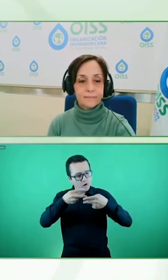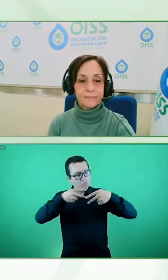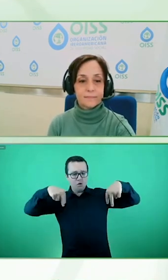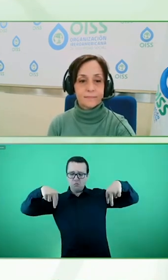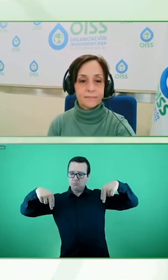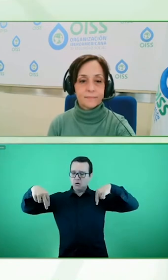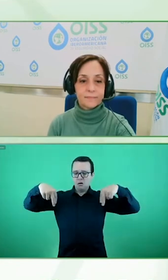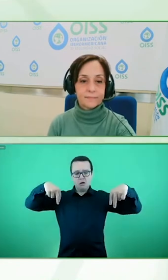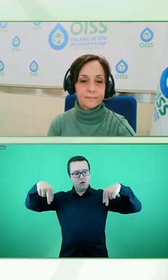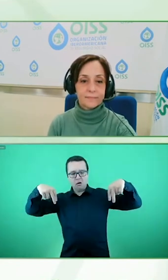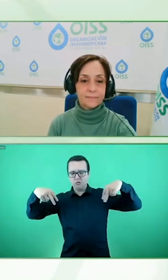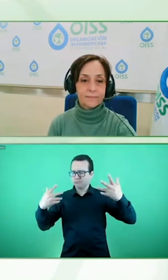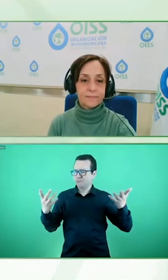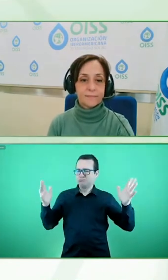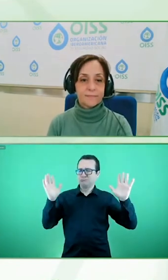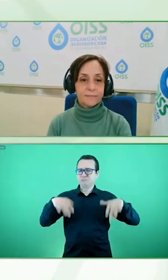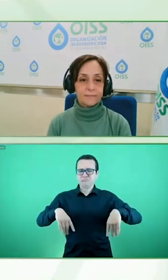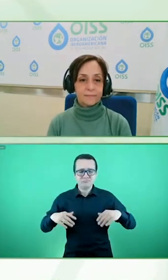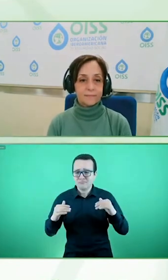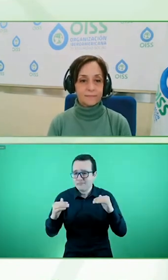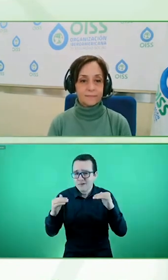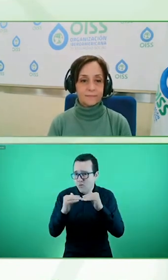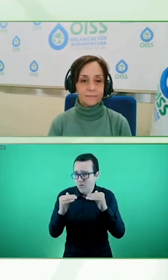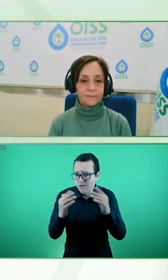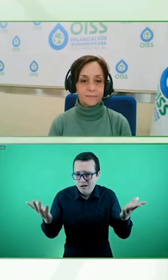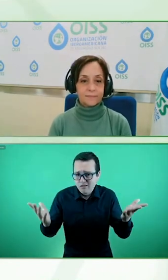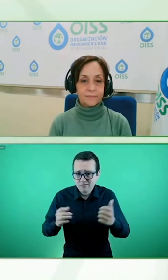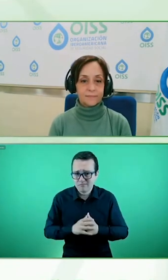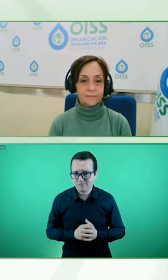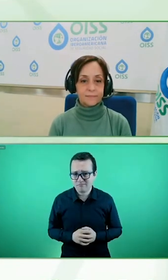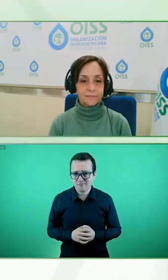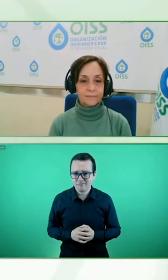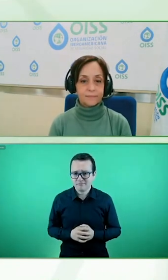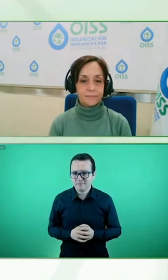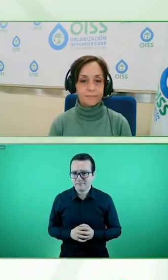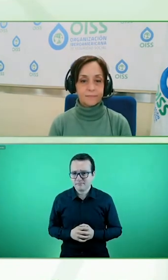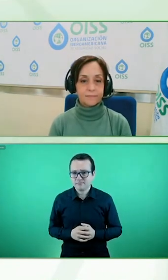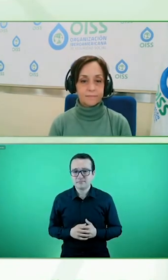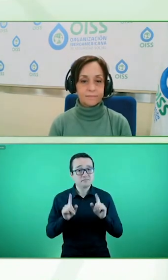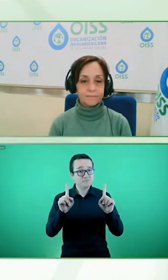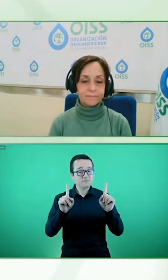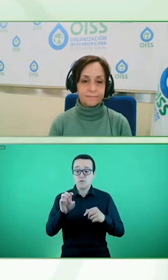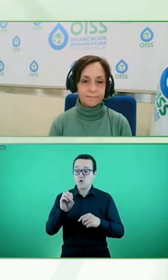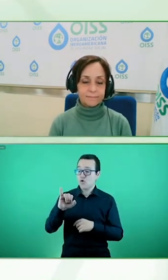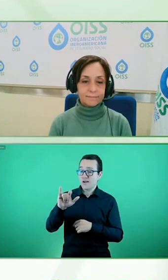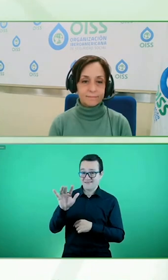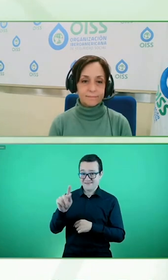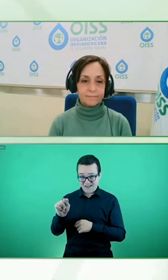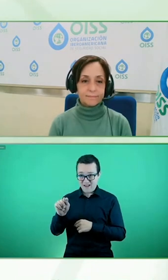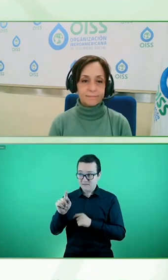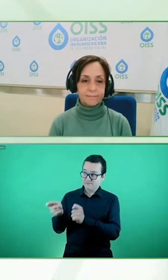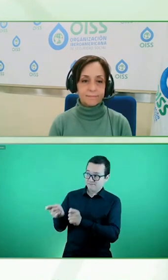principalmente la OIT obviamente tiene el mandato de promover trabajo decente para todos.